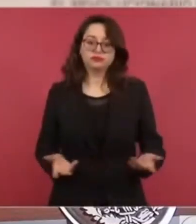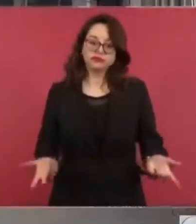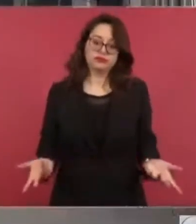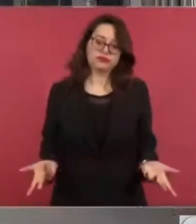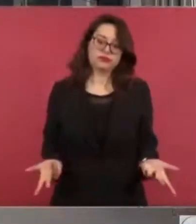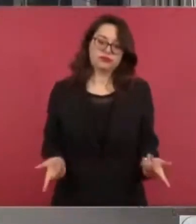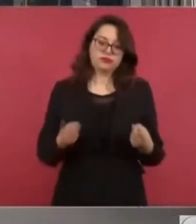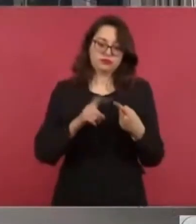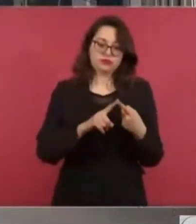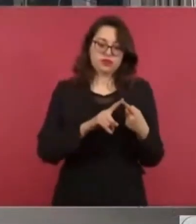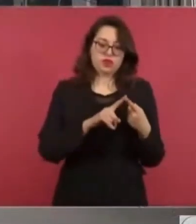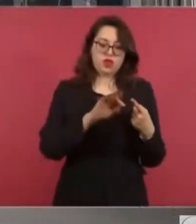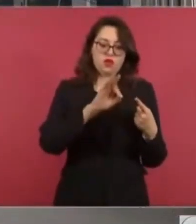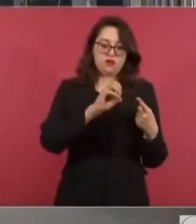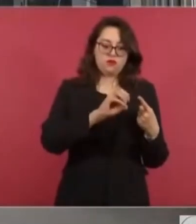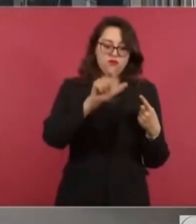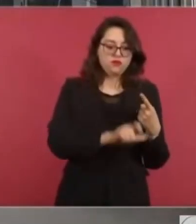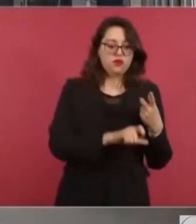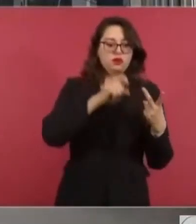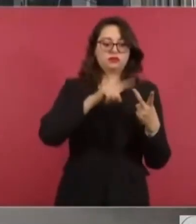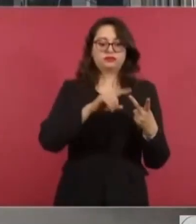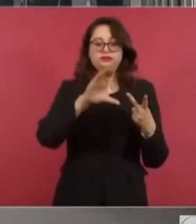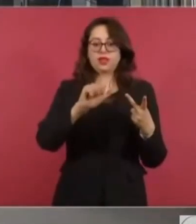Ya con el de nosotros cuatro, ¿no?